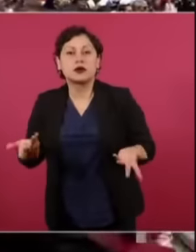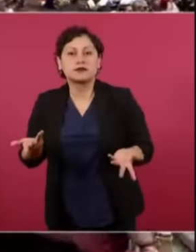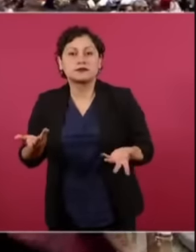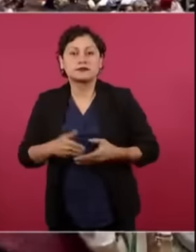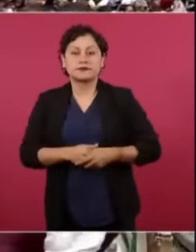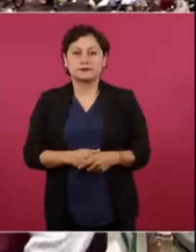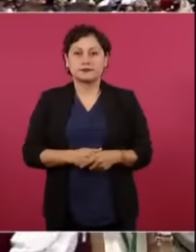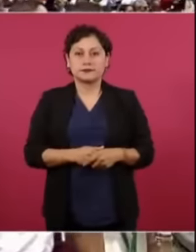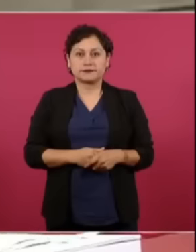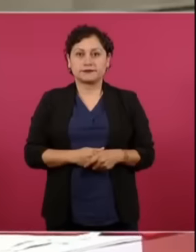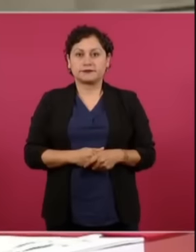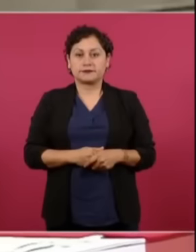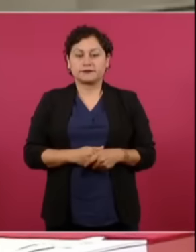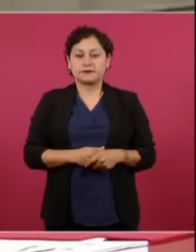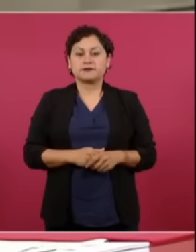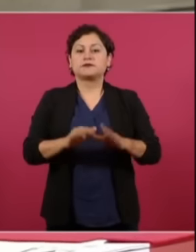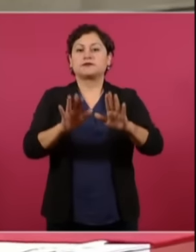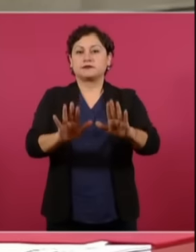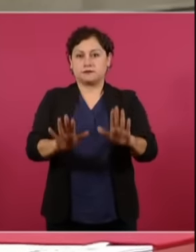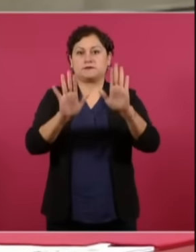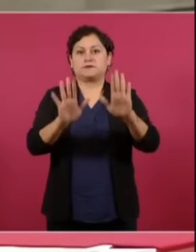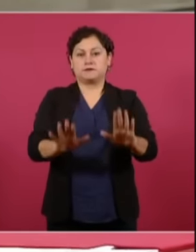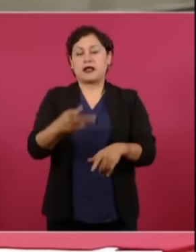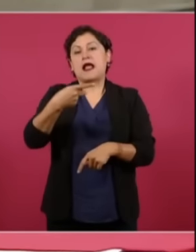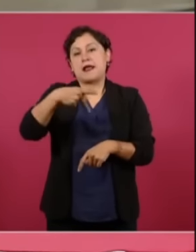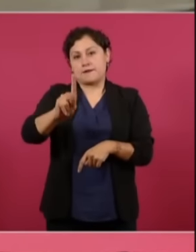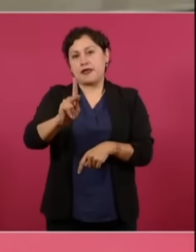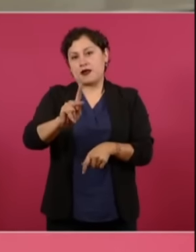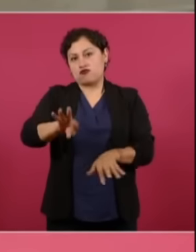pero vamos a hacerlo lo más formal posible porque